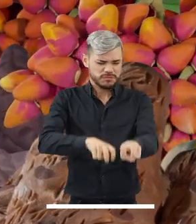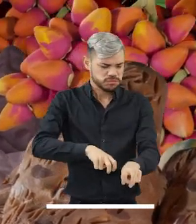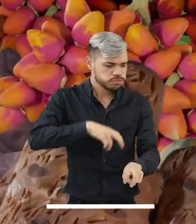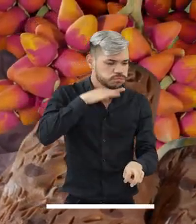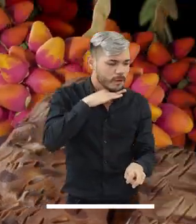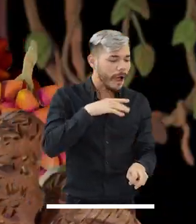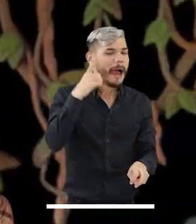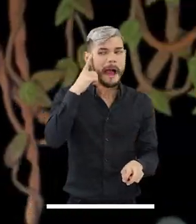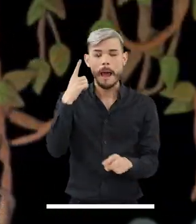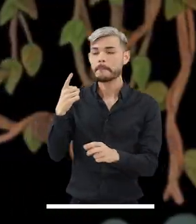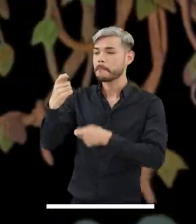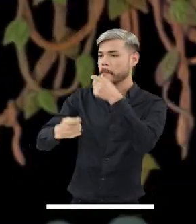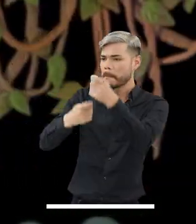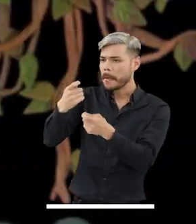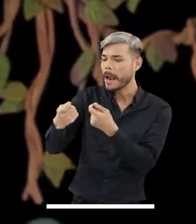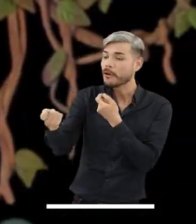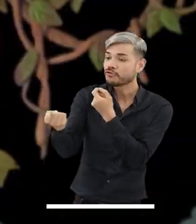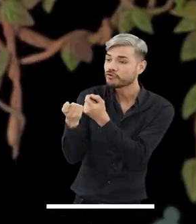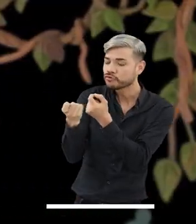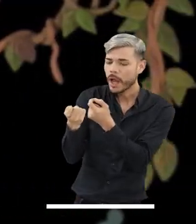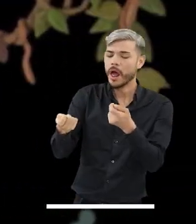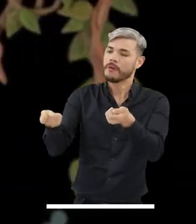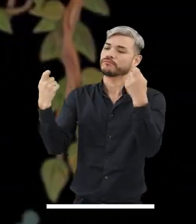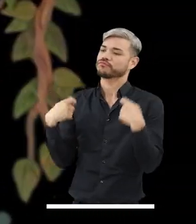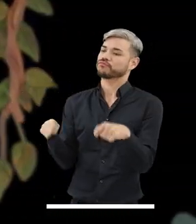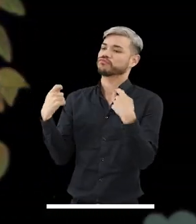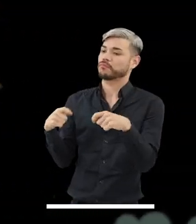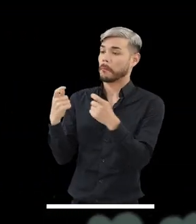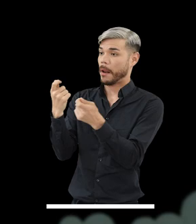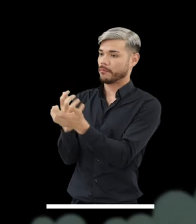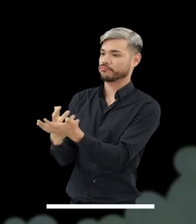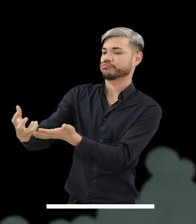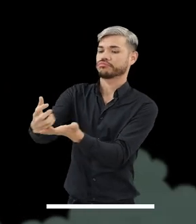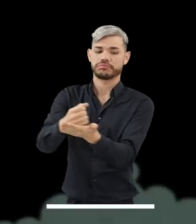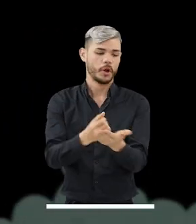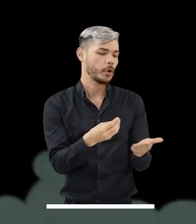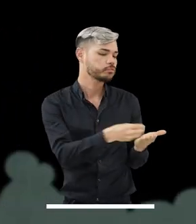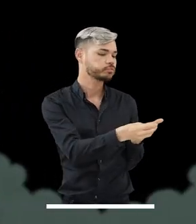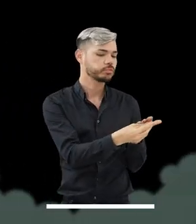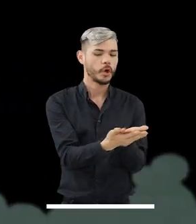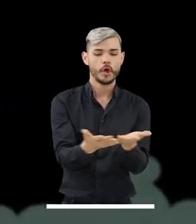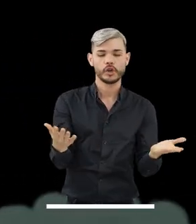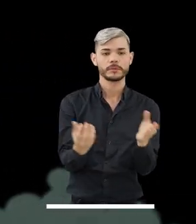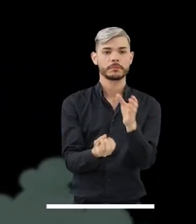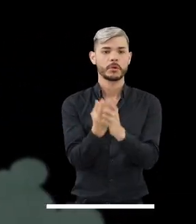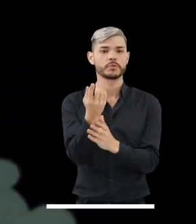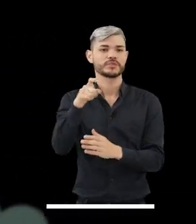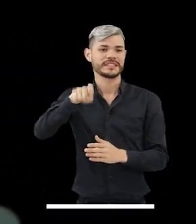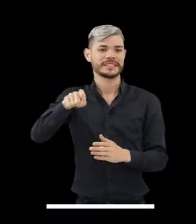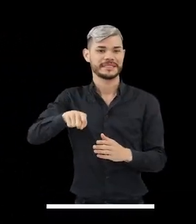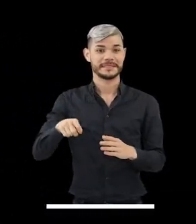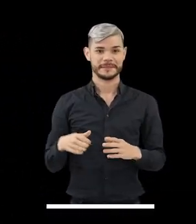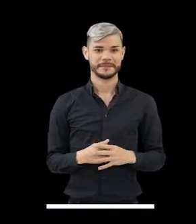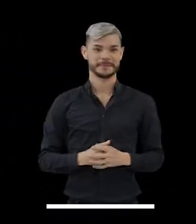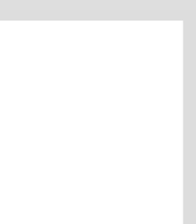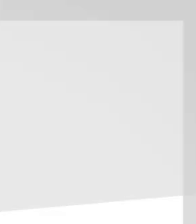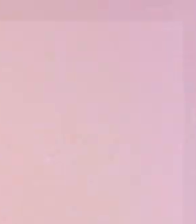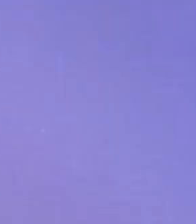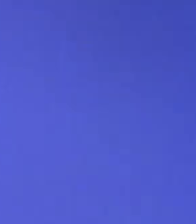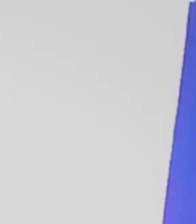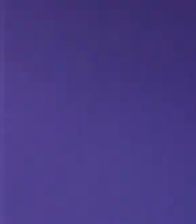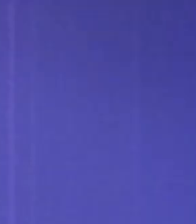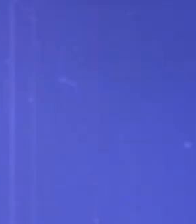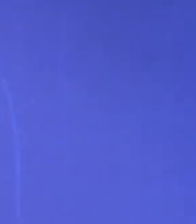Y los excedentes de las cosechas los venden en mercados de ciudades cercanas y con el dinero obtenido compran algunos productos que requieren.